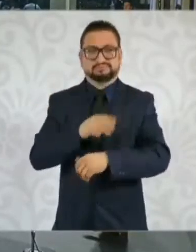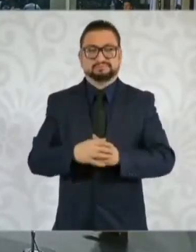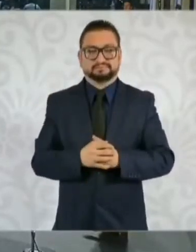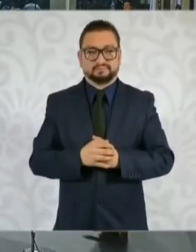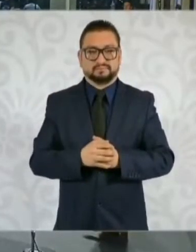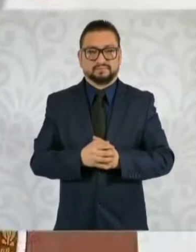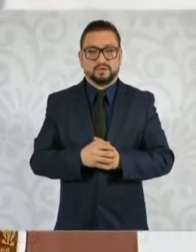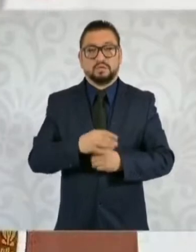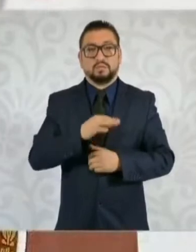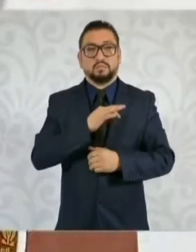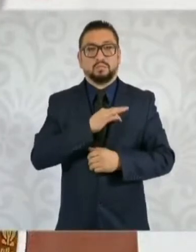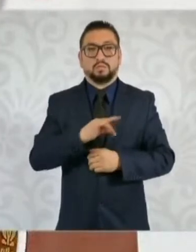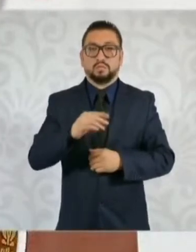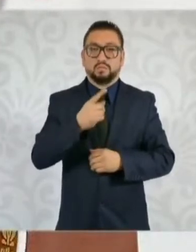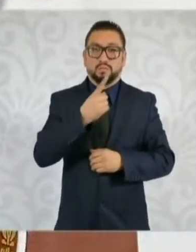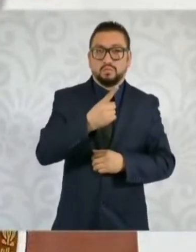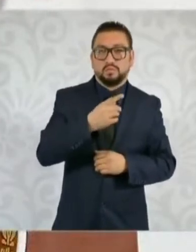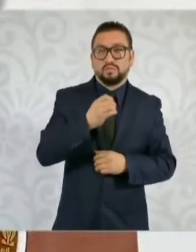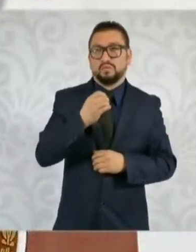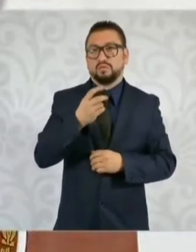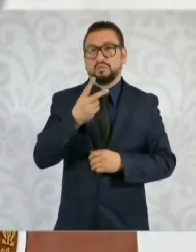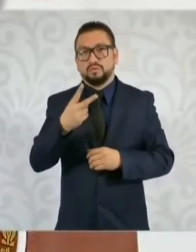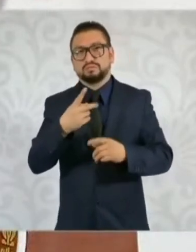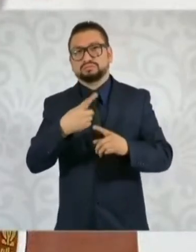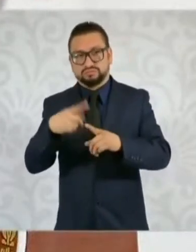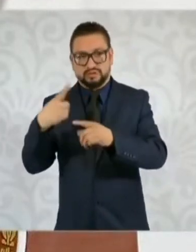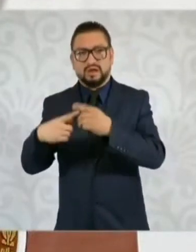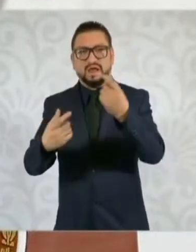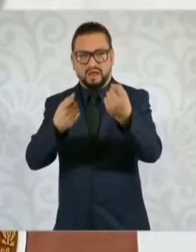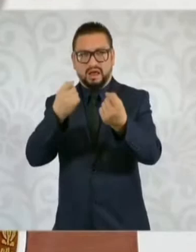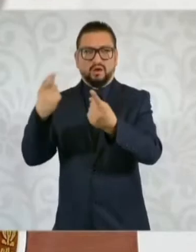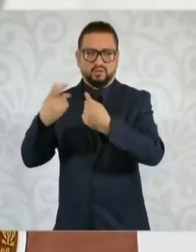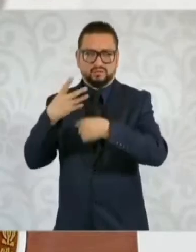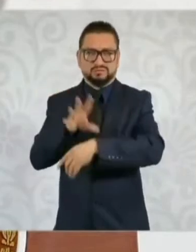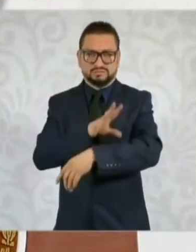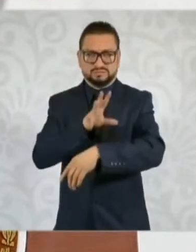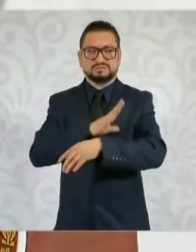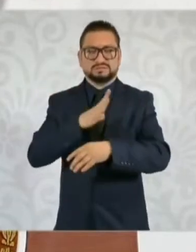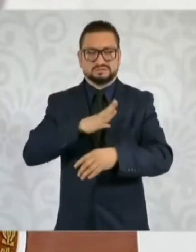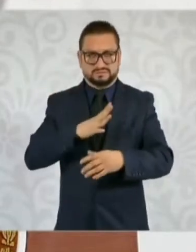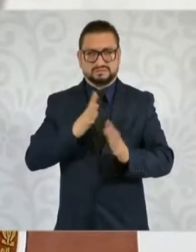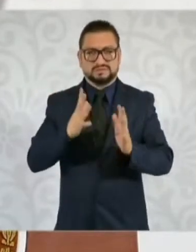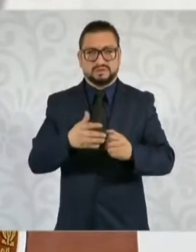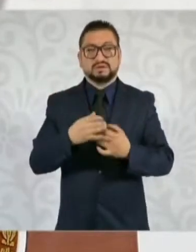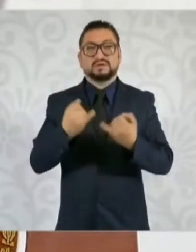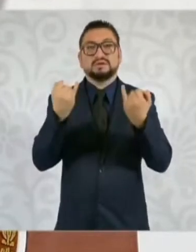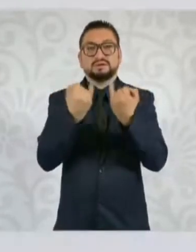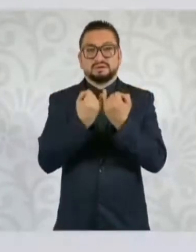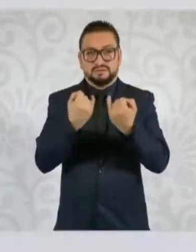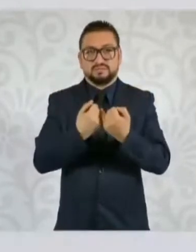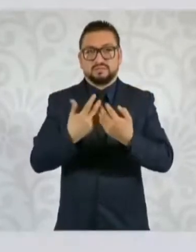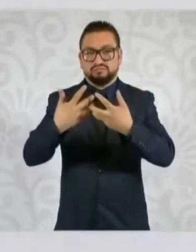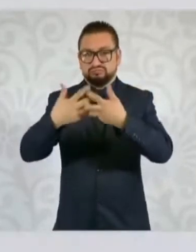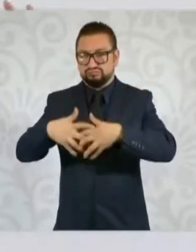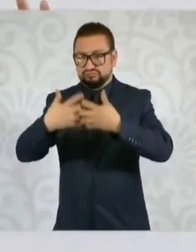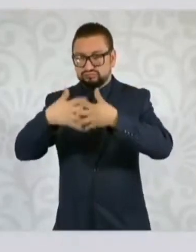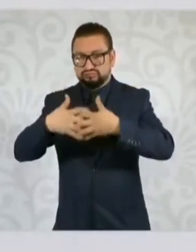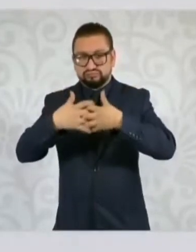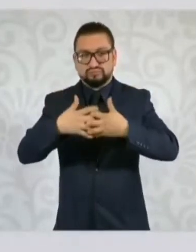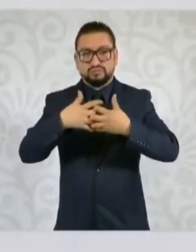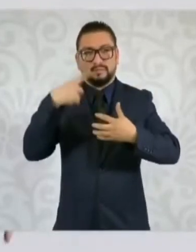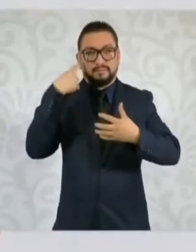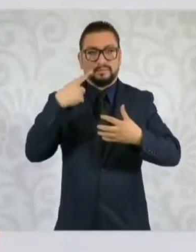Puede ser uno o pueden ser varios, de hecho ya hay algunos autos eléctricos. Y generar cadenas productivas de tal manera que